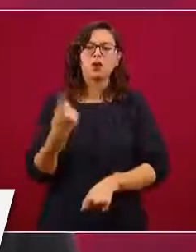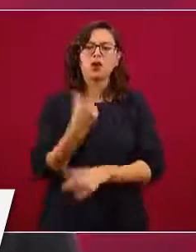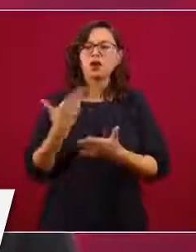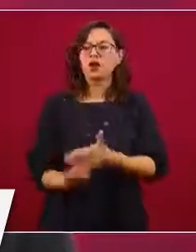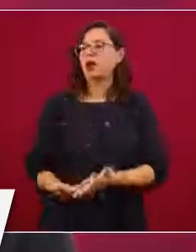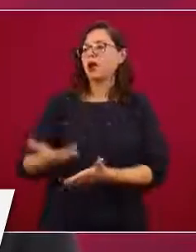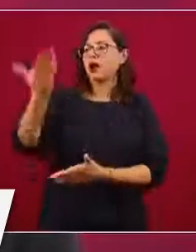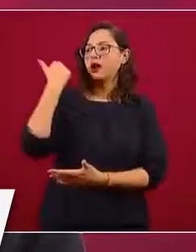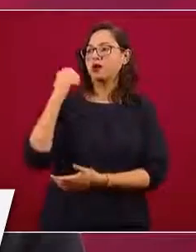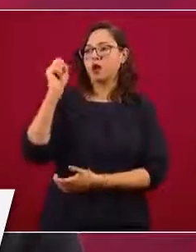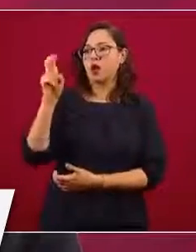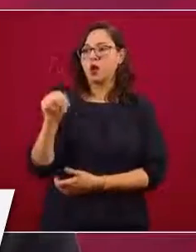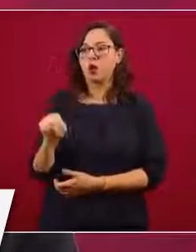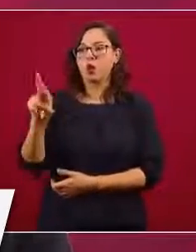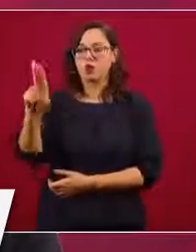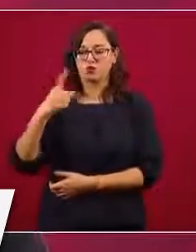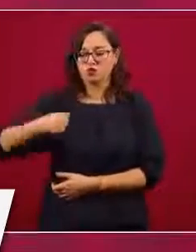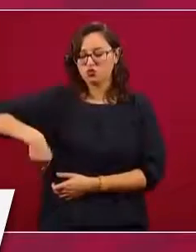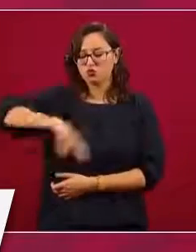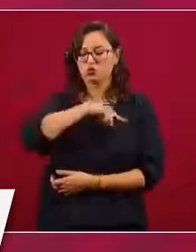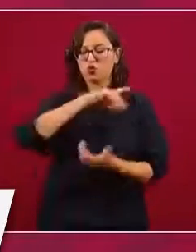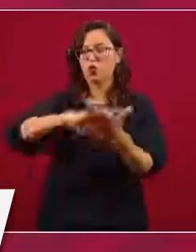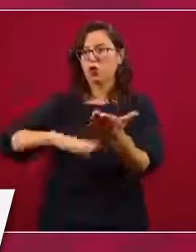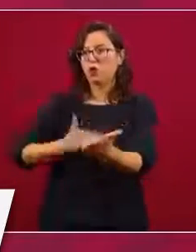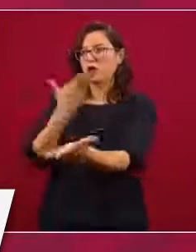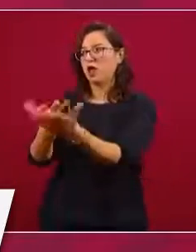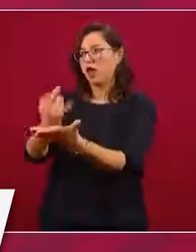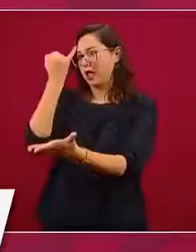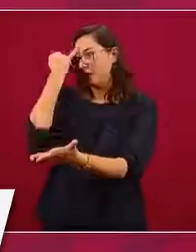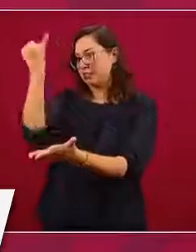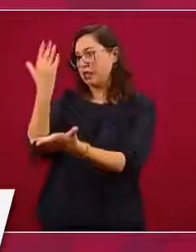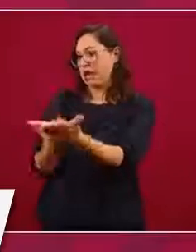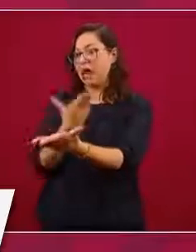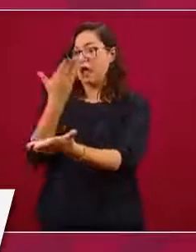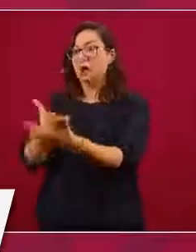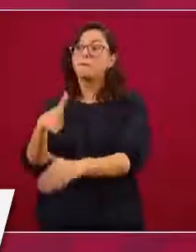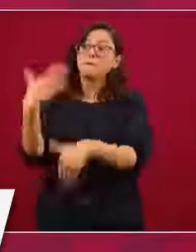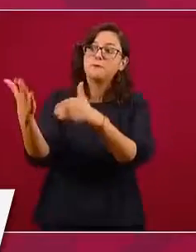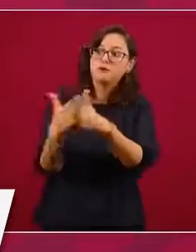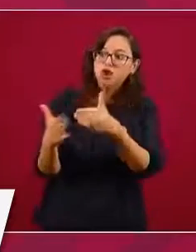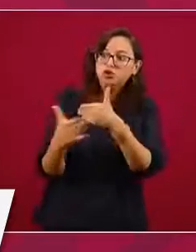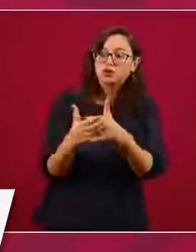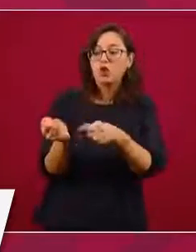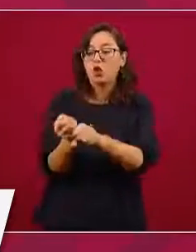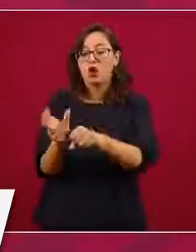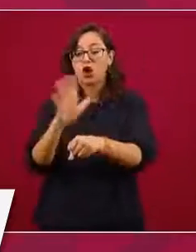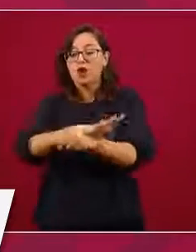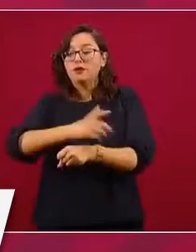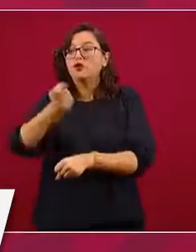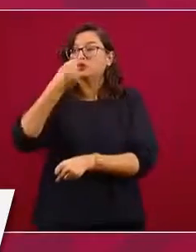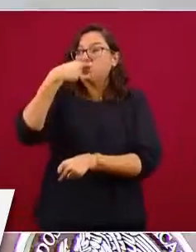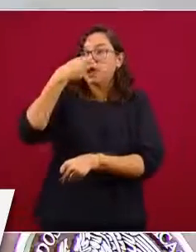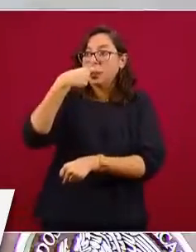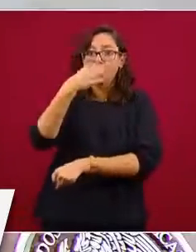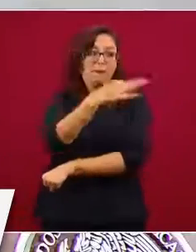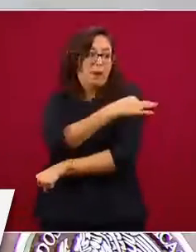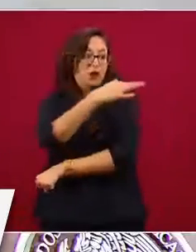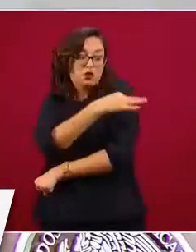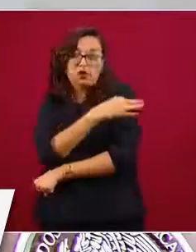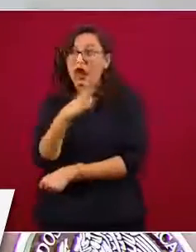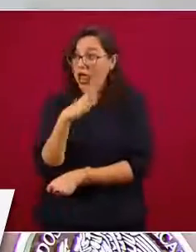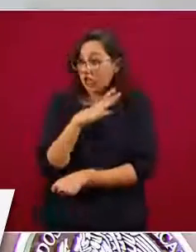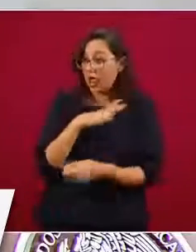de que no se acaparen los medicamentos y las vacunas y